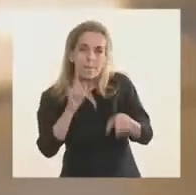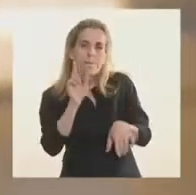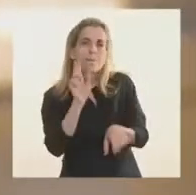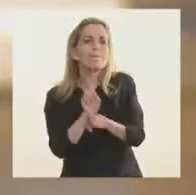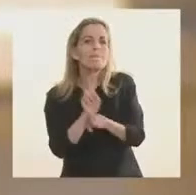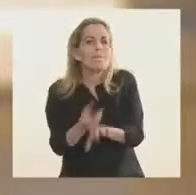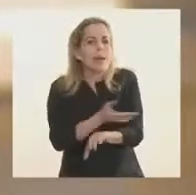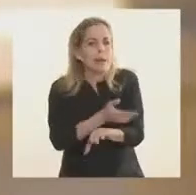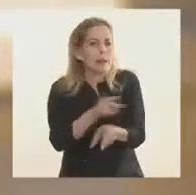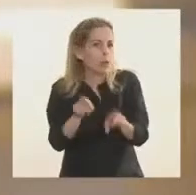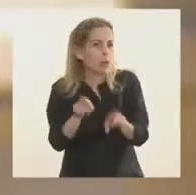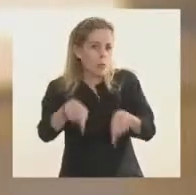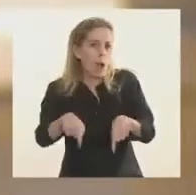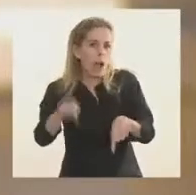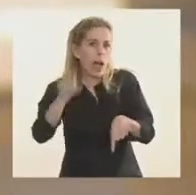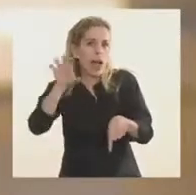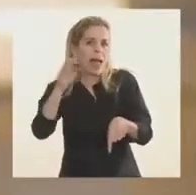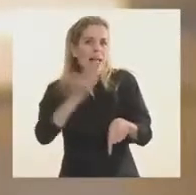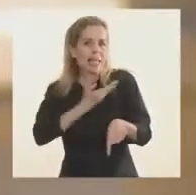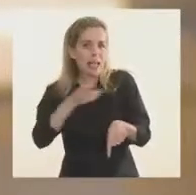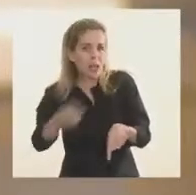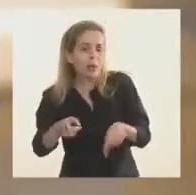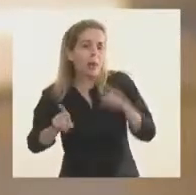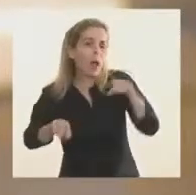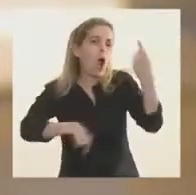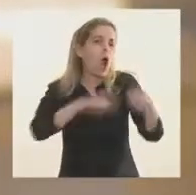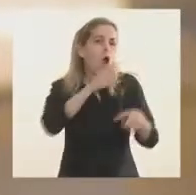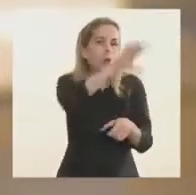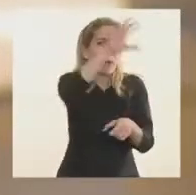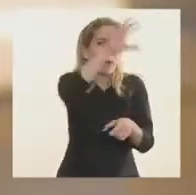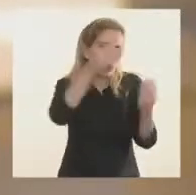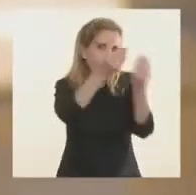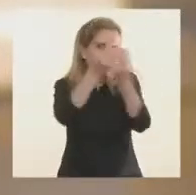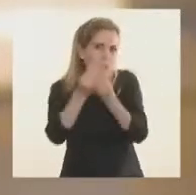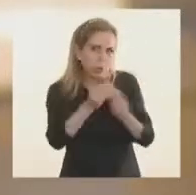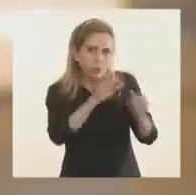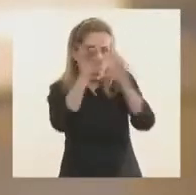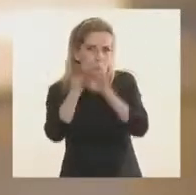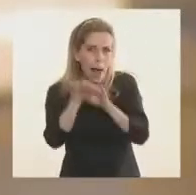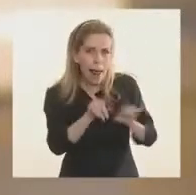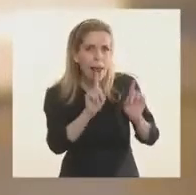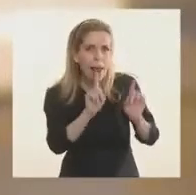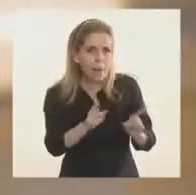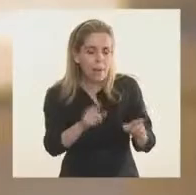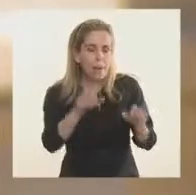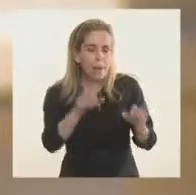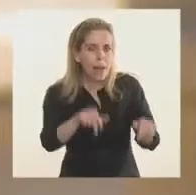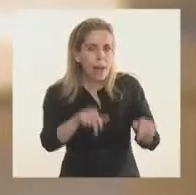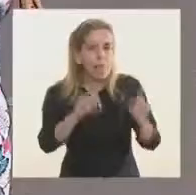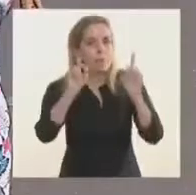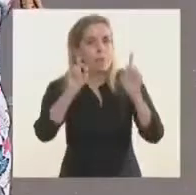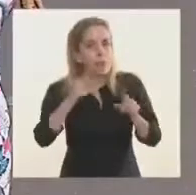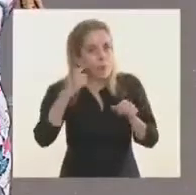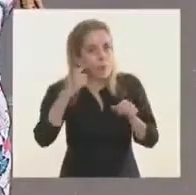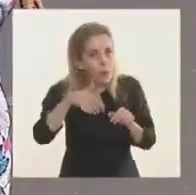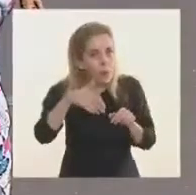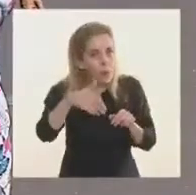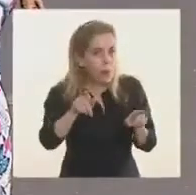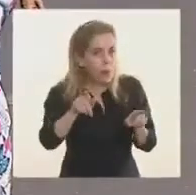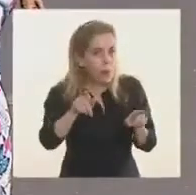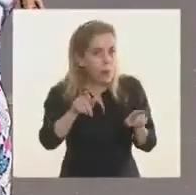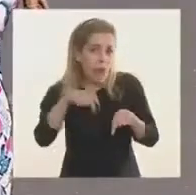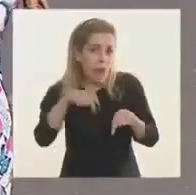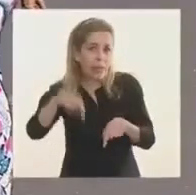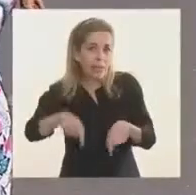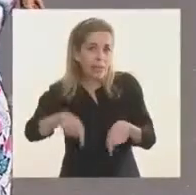pasando hoy en Santa Fe, y les cuento que está pasando en muchas provincias de la Argentina, sino que además también vamos a trabajar en lo que venimos trabajando, en la